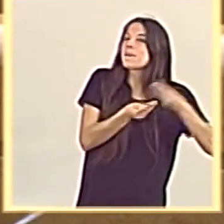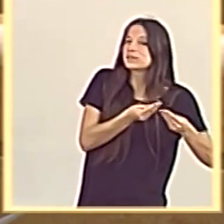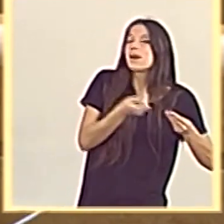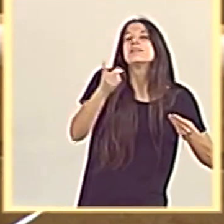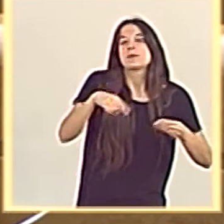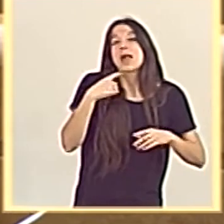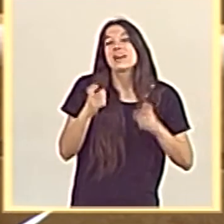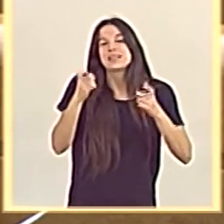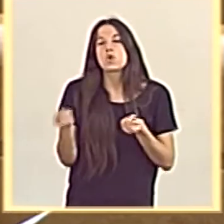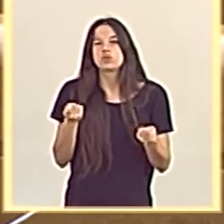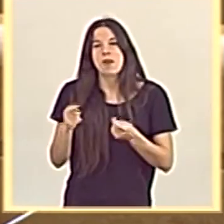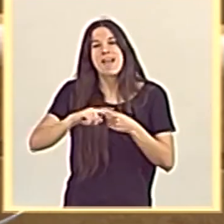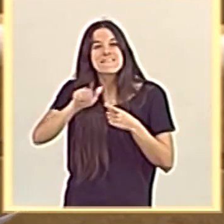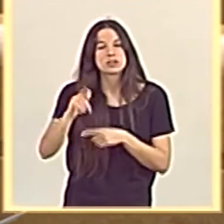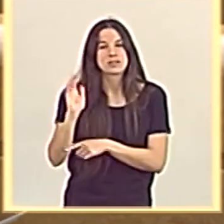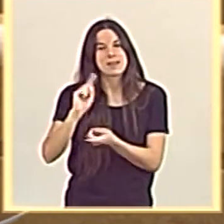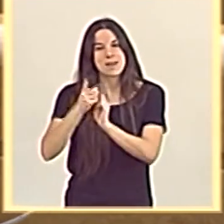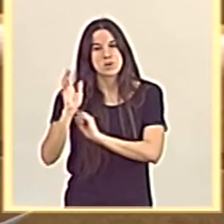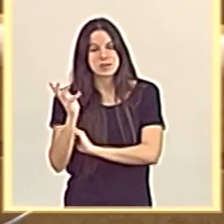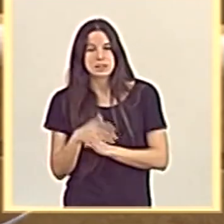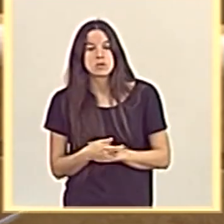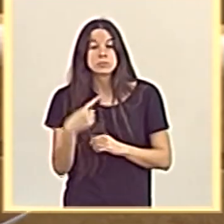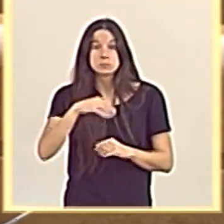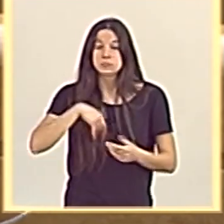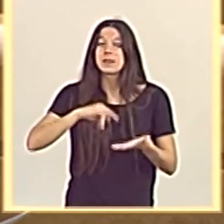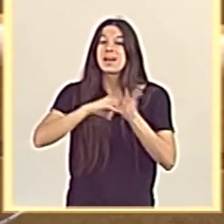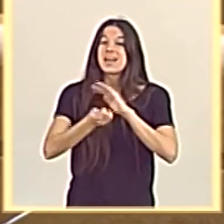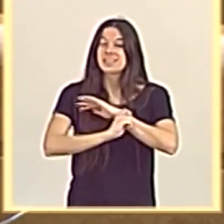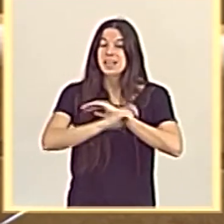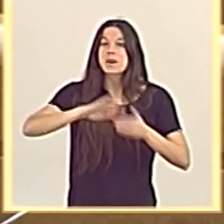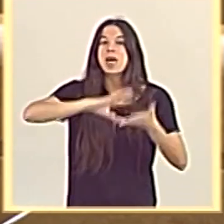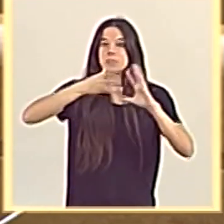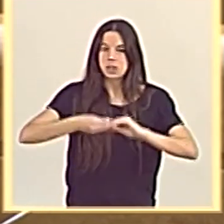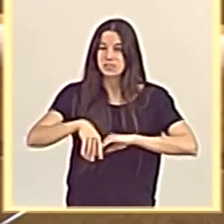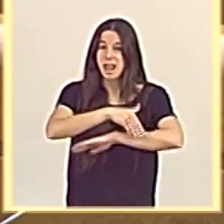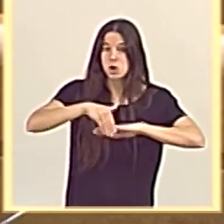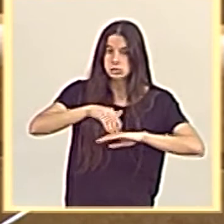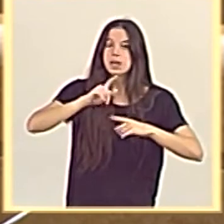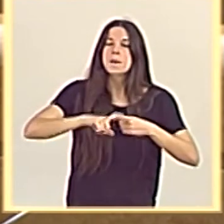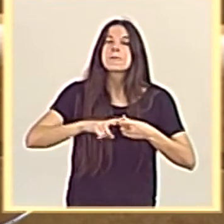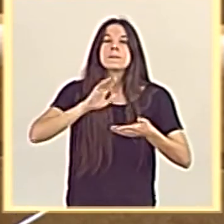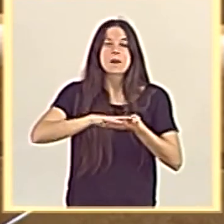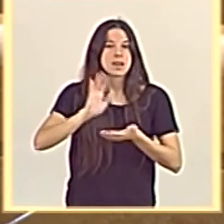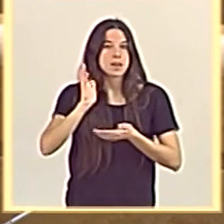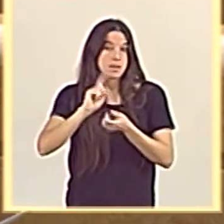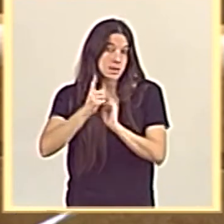cambio climático. Contamos ya con estrategias de adaptación de la costa a los efectos del cambio climático y planes de protección del litoral.